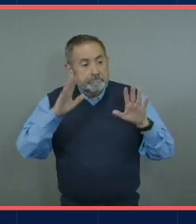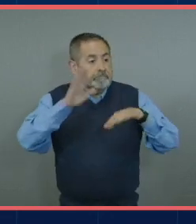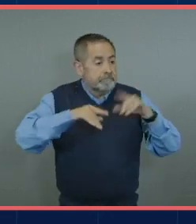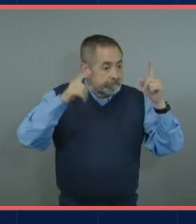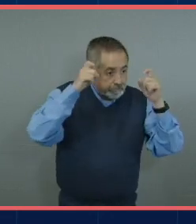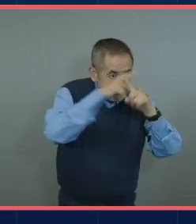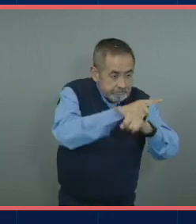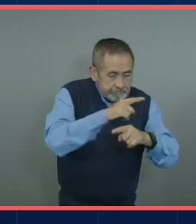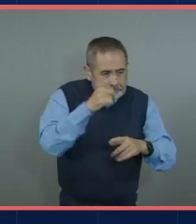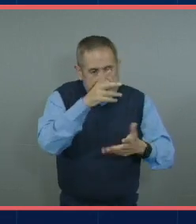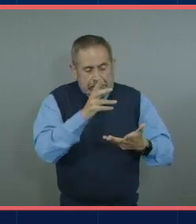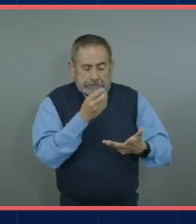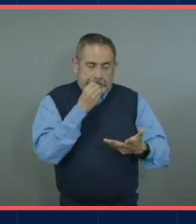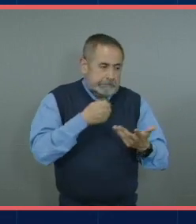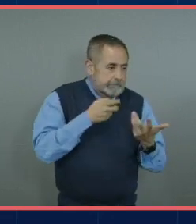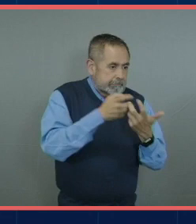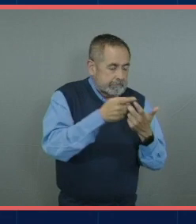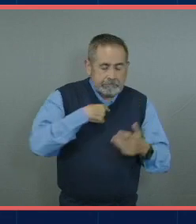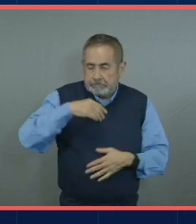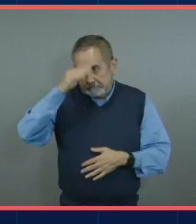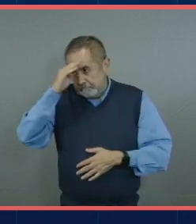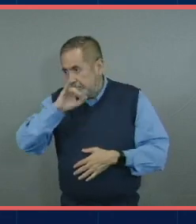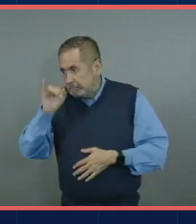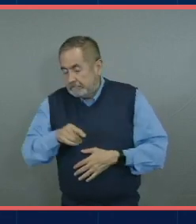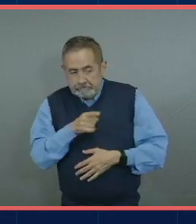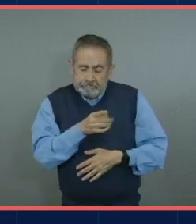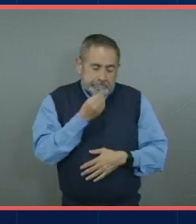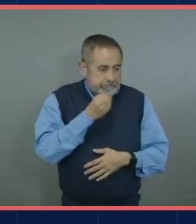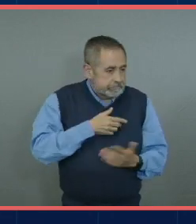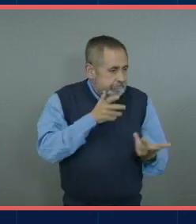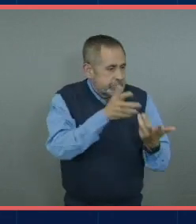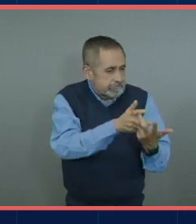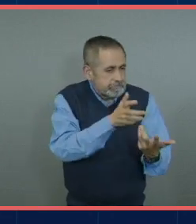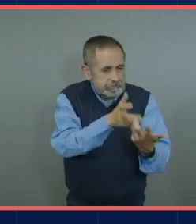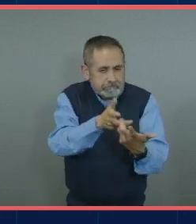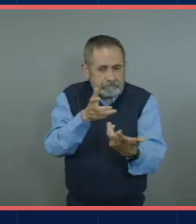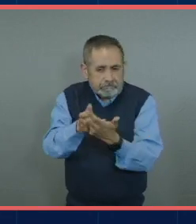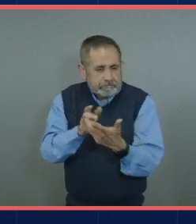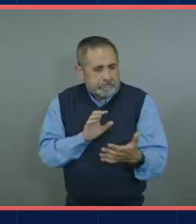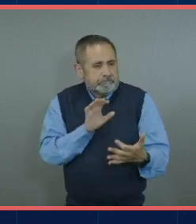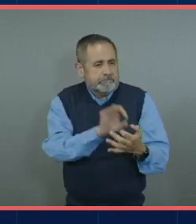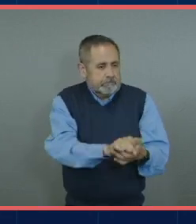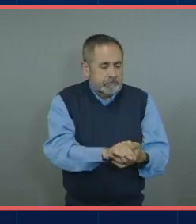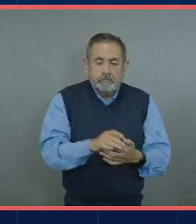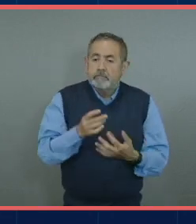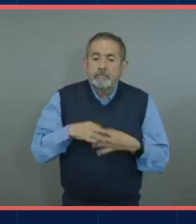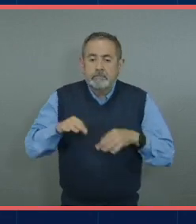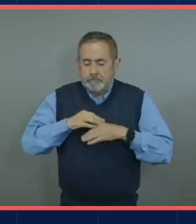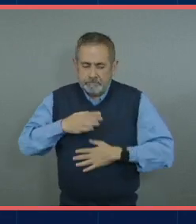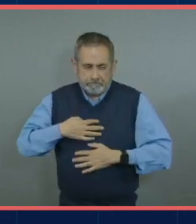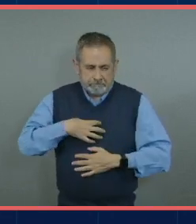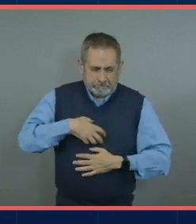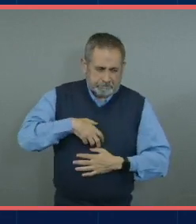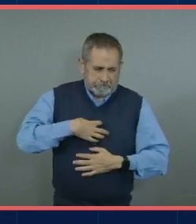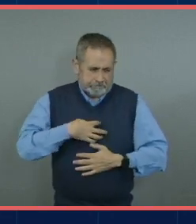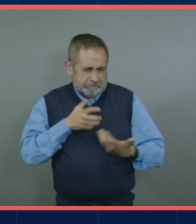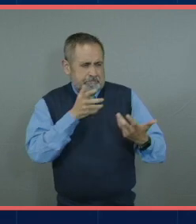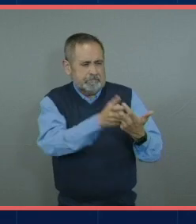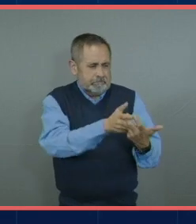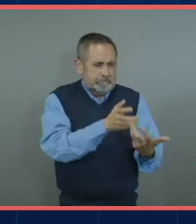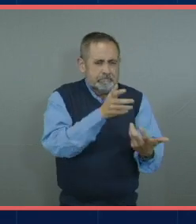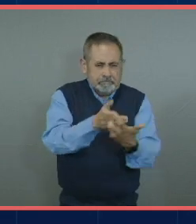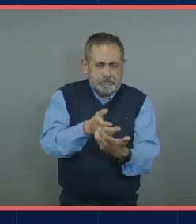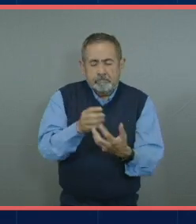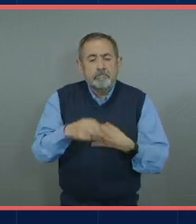más difíciles o cosas que ni siquiera imaginábamos entonces yo creo que es adaptarnos a las situaciones encontrar